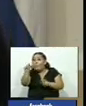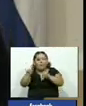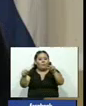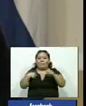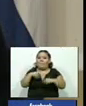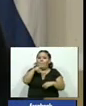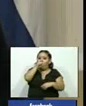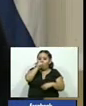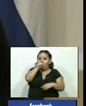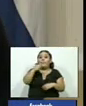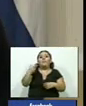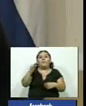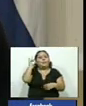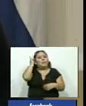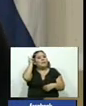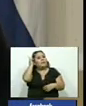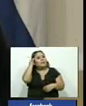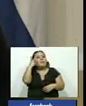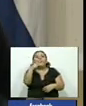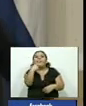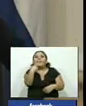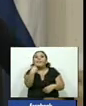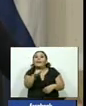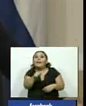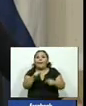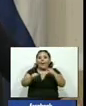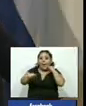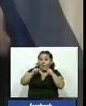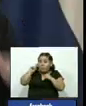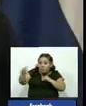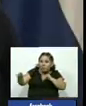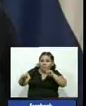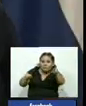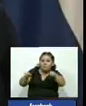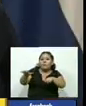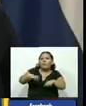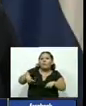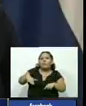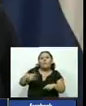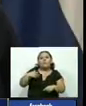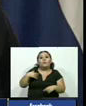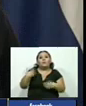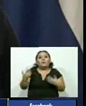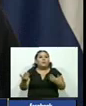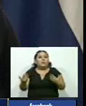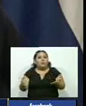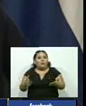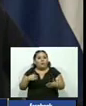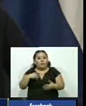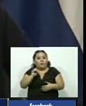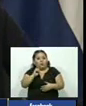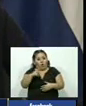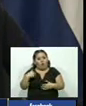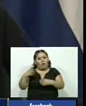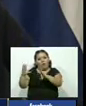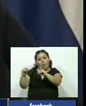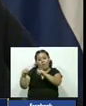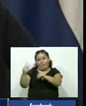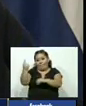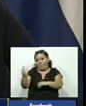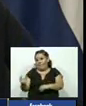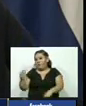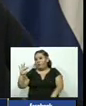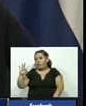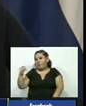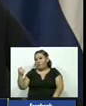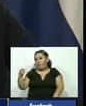pero que sabemos de quiénes han dado las órdenes y en qué lugares yo necesito que incrementen acabo de tener una conversación con el fiscal general